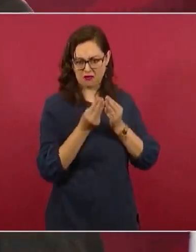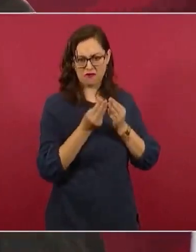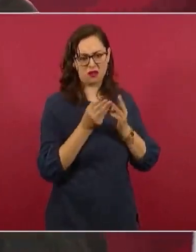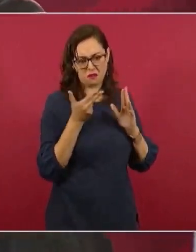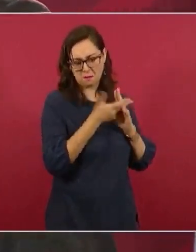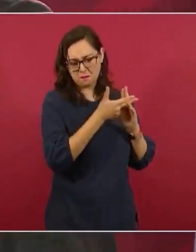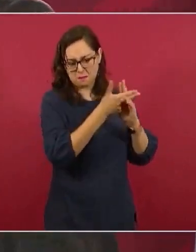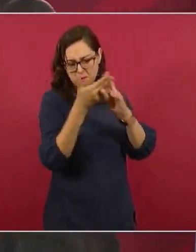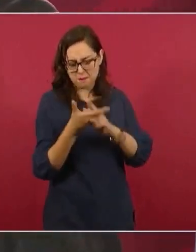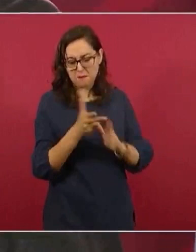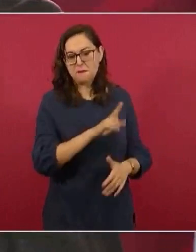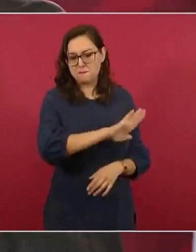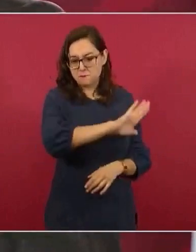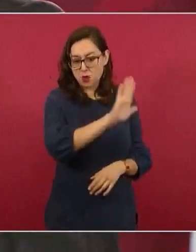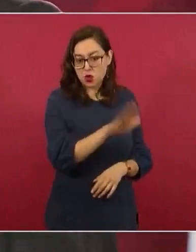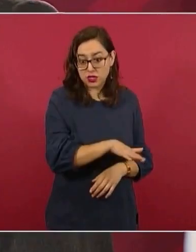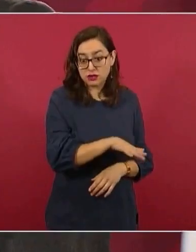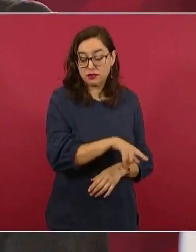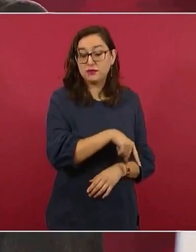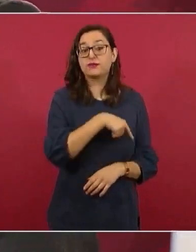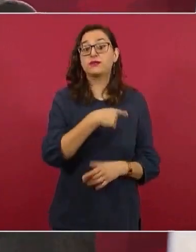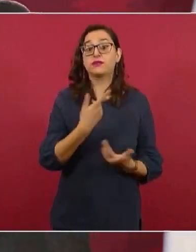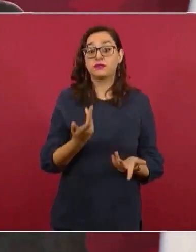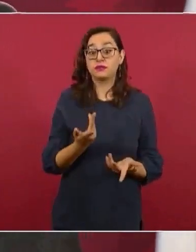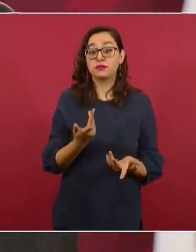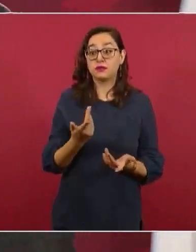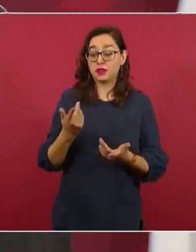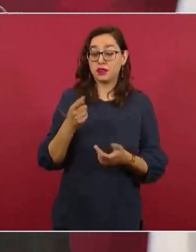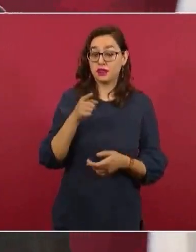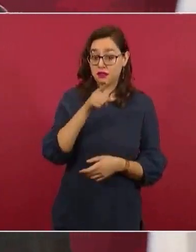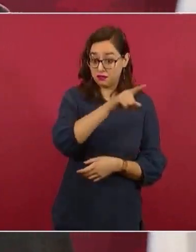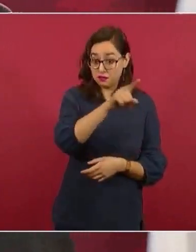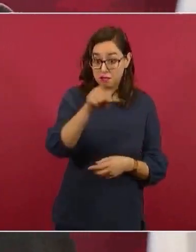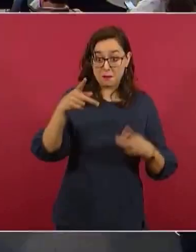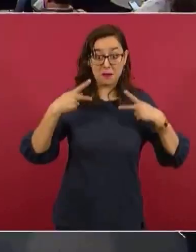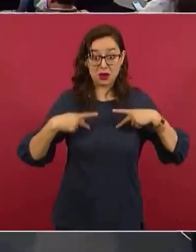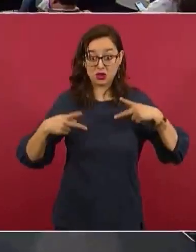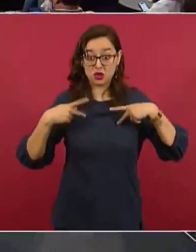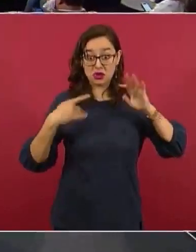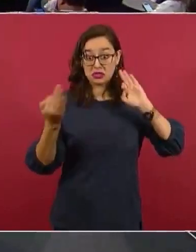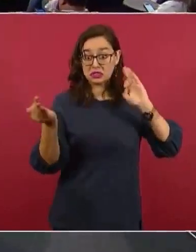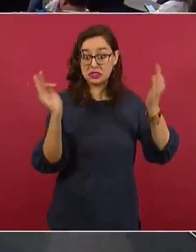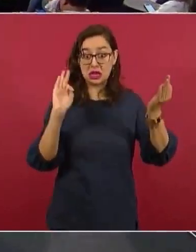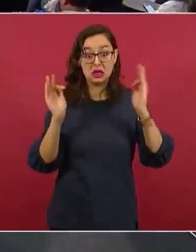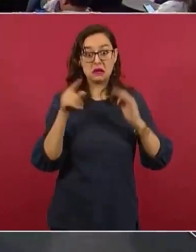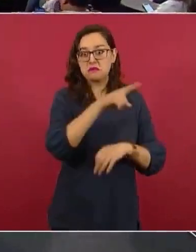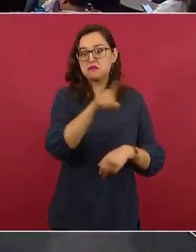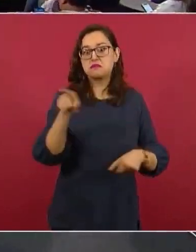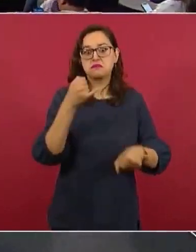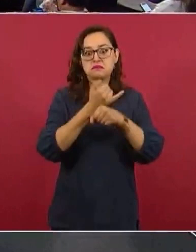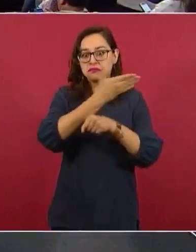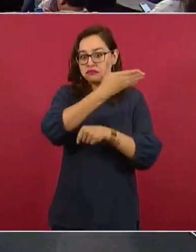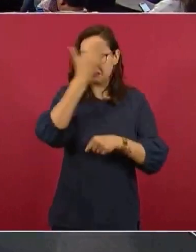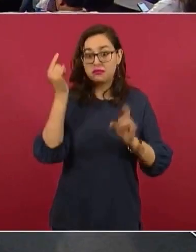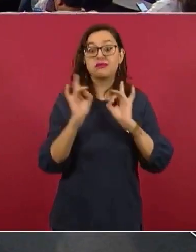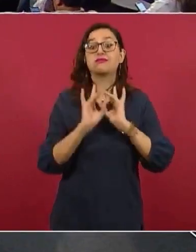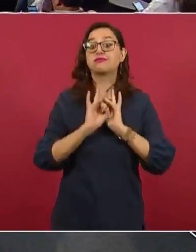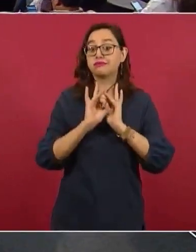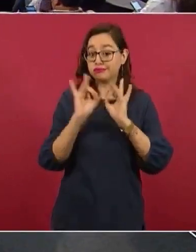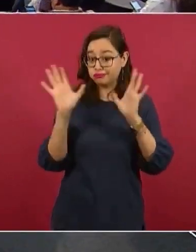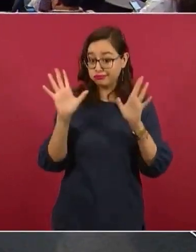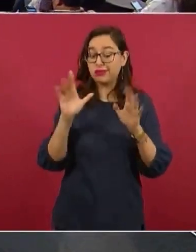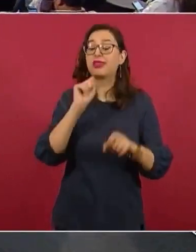delincuentes, también ciudadanos inocentes y